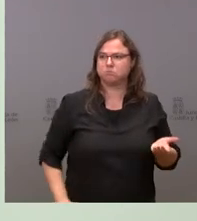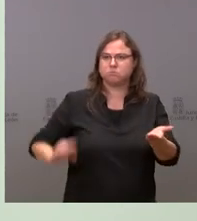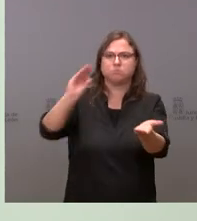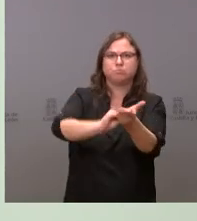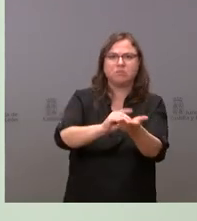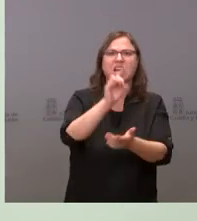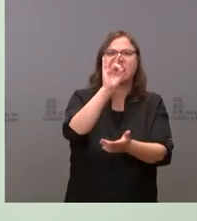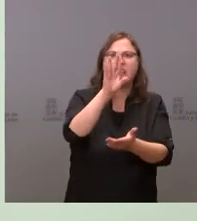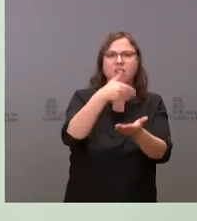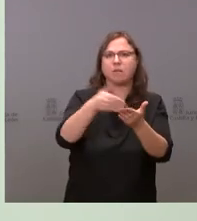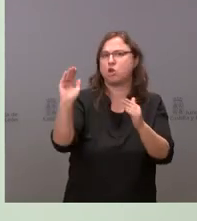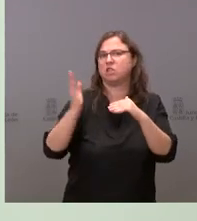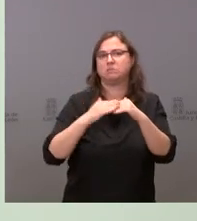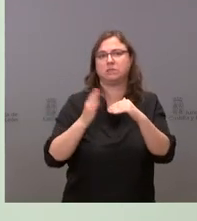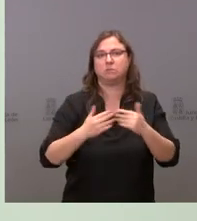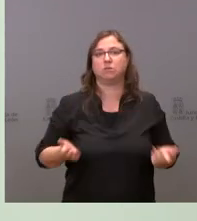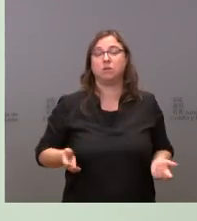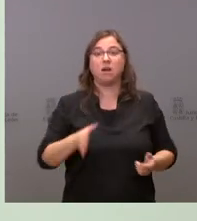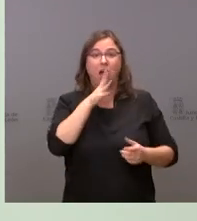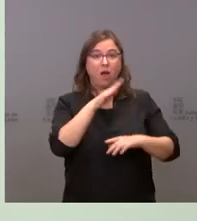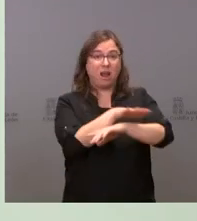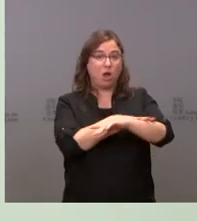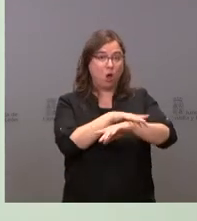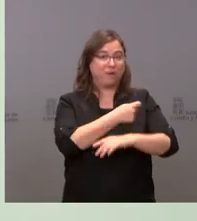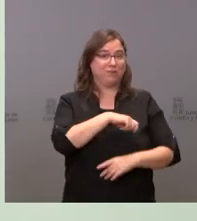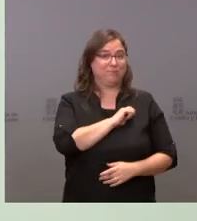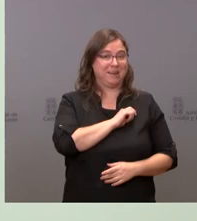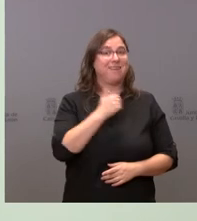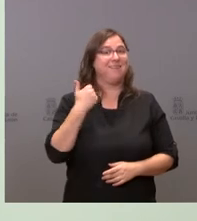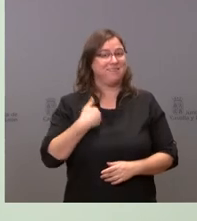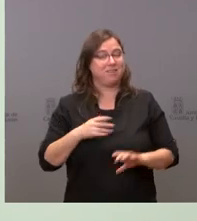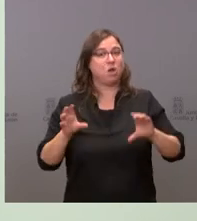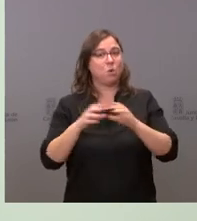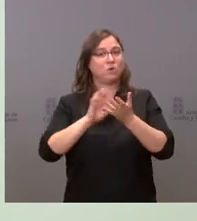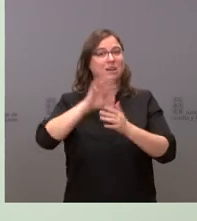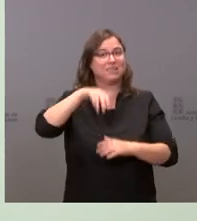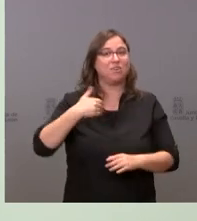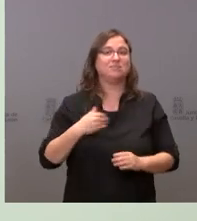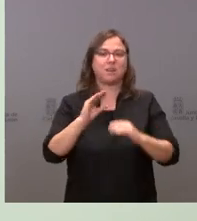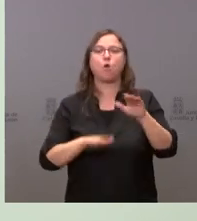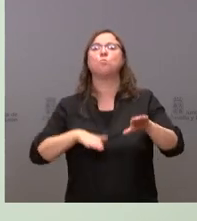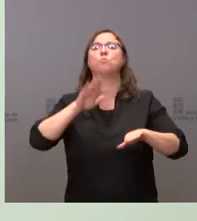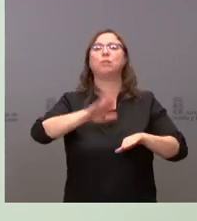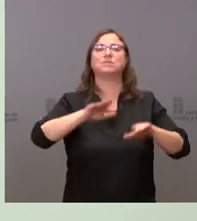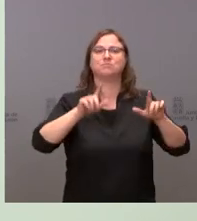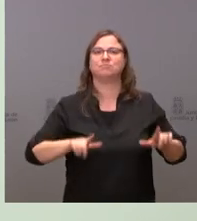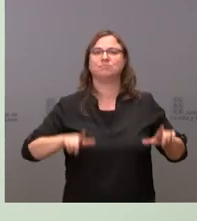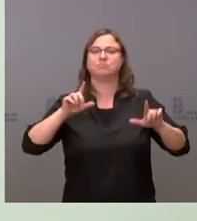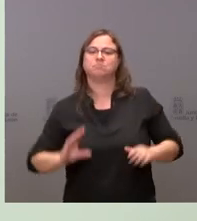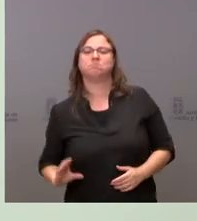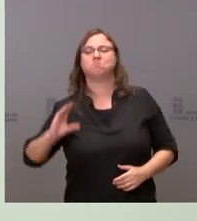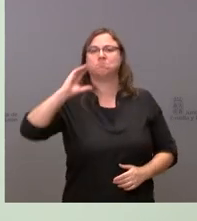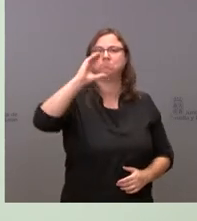euros como mínimo ahora el gobierno de España cuando la Junta de Castilla y León hemos dado un paso al frente de manera